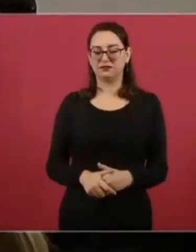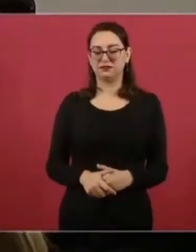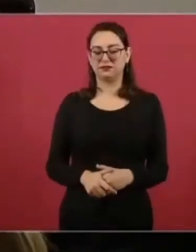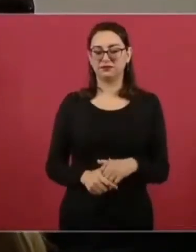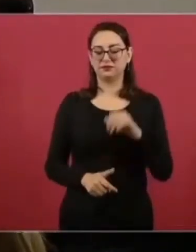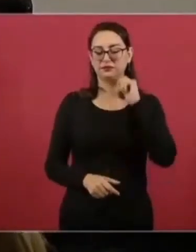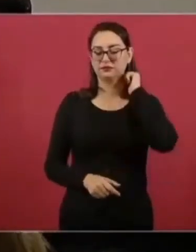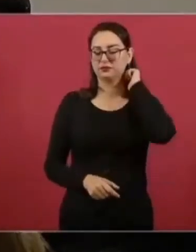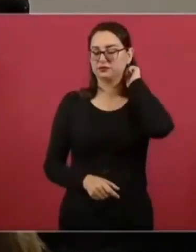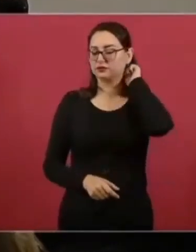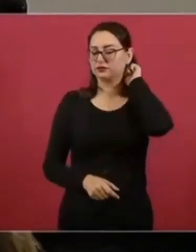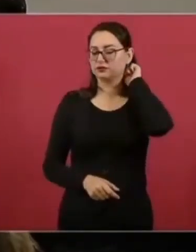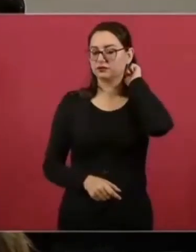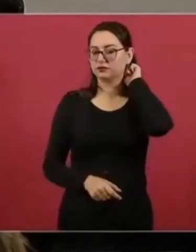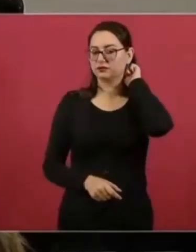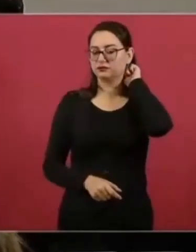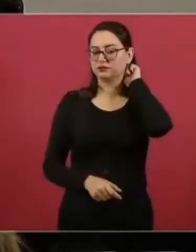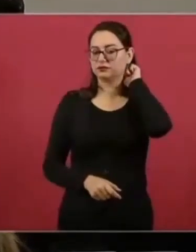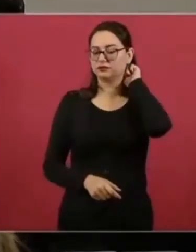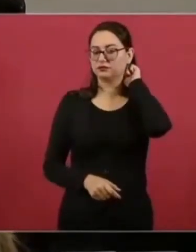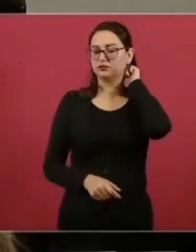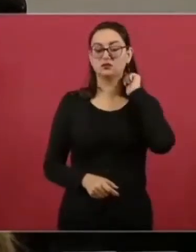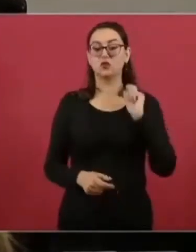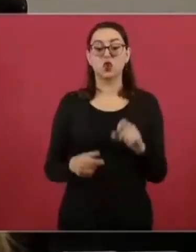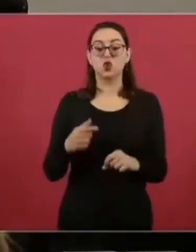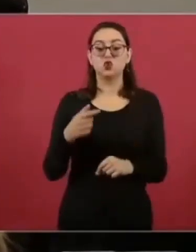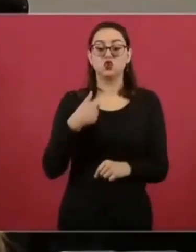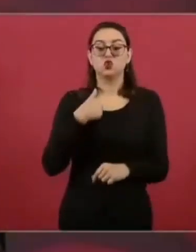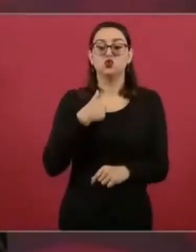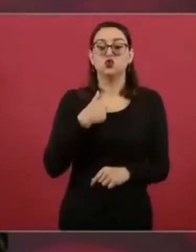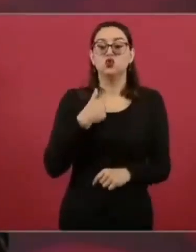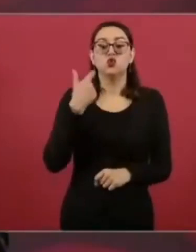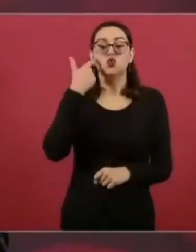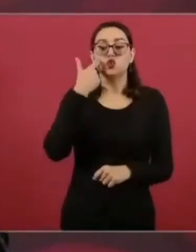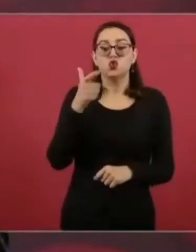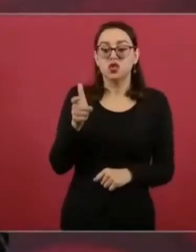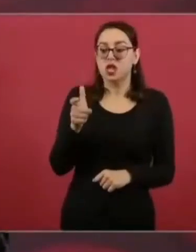Y no es para que los censuren, sino que no les pueden decir.